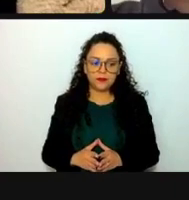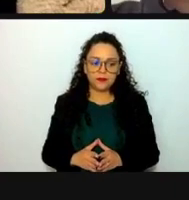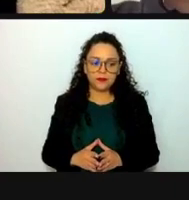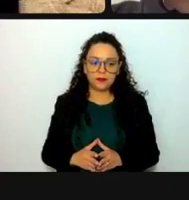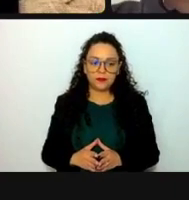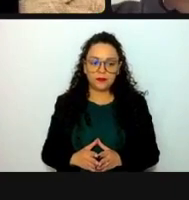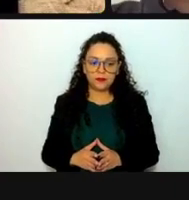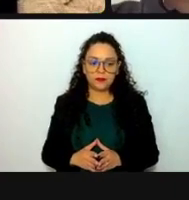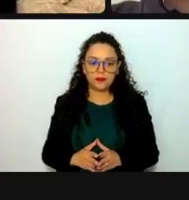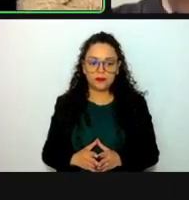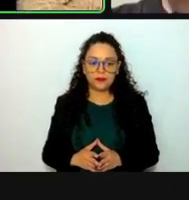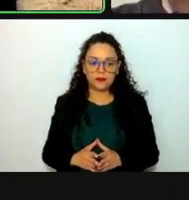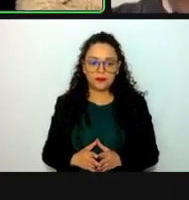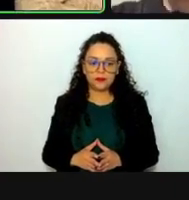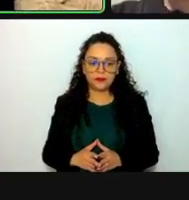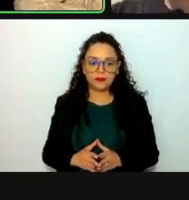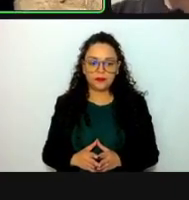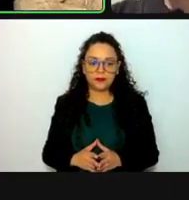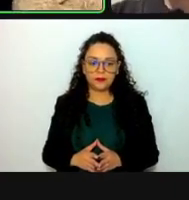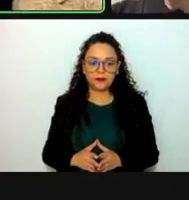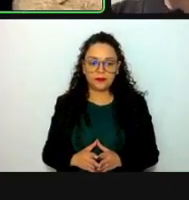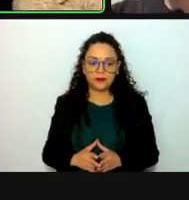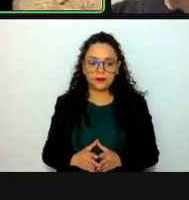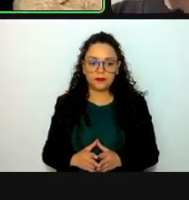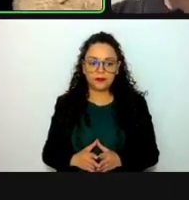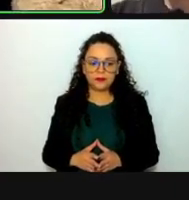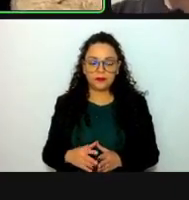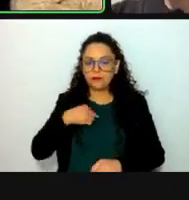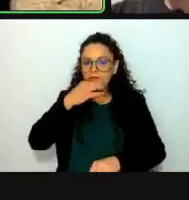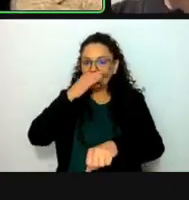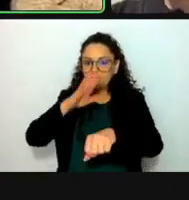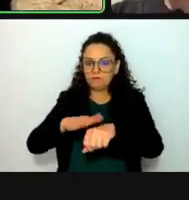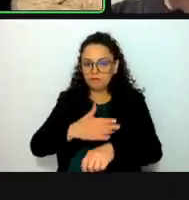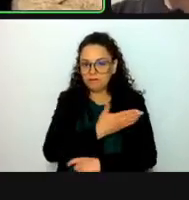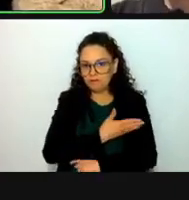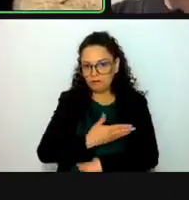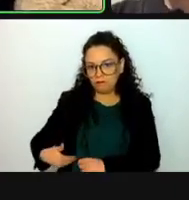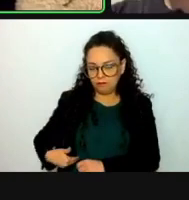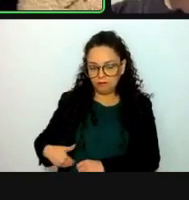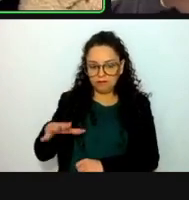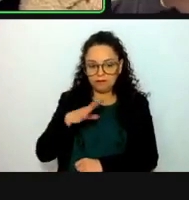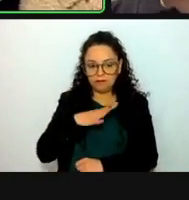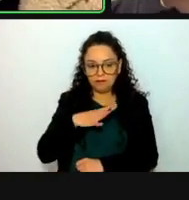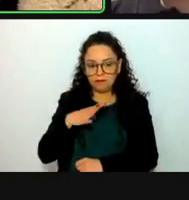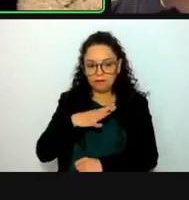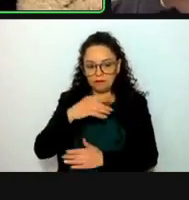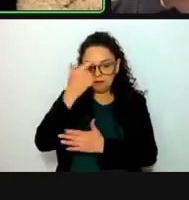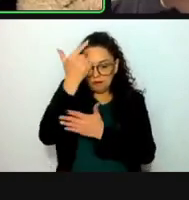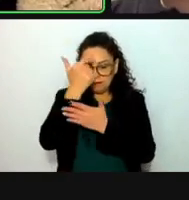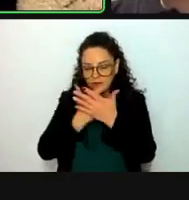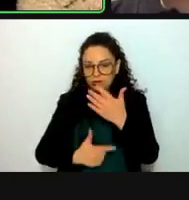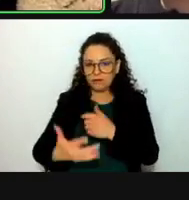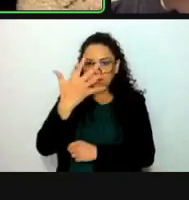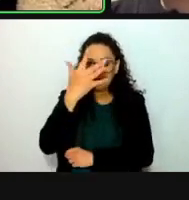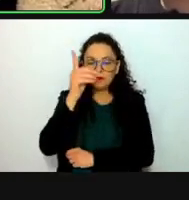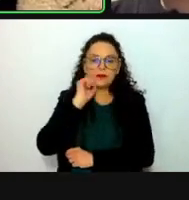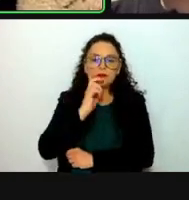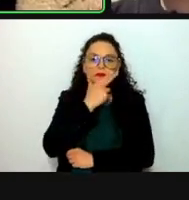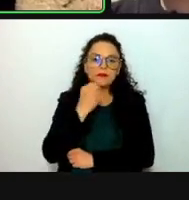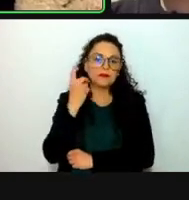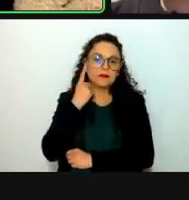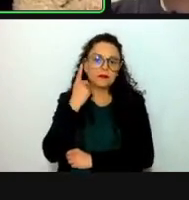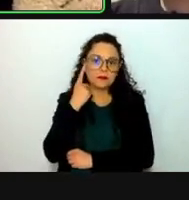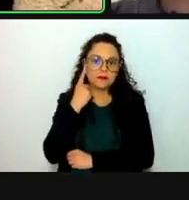Gracias. Presidente, le informo que se encuentran cinco diputados presentes de los siete